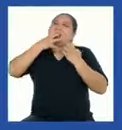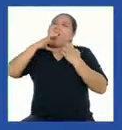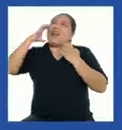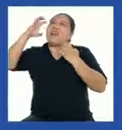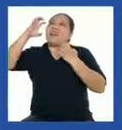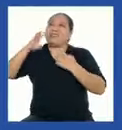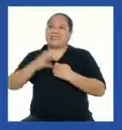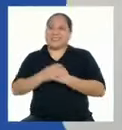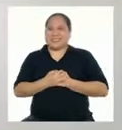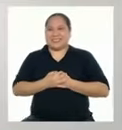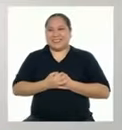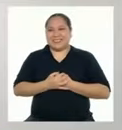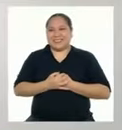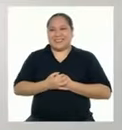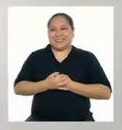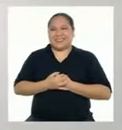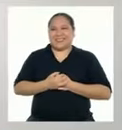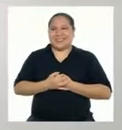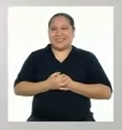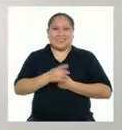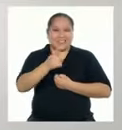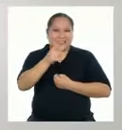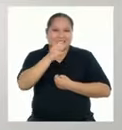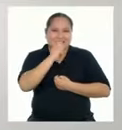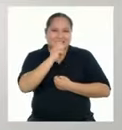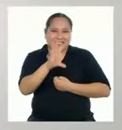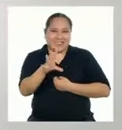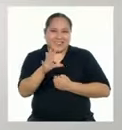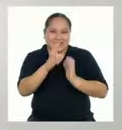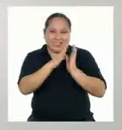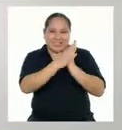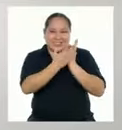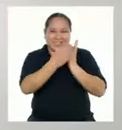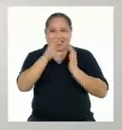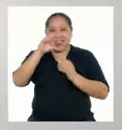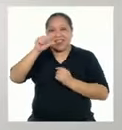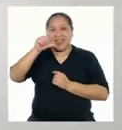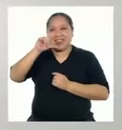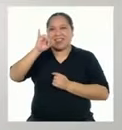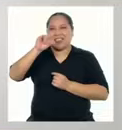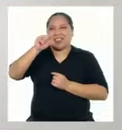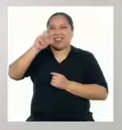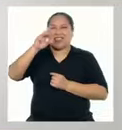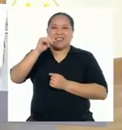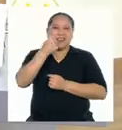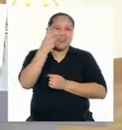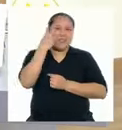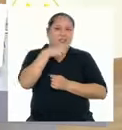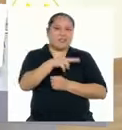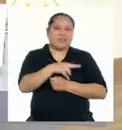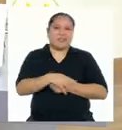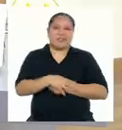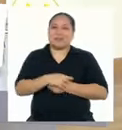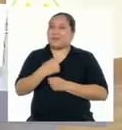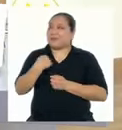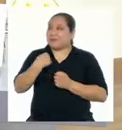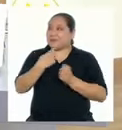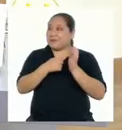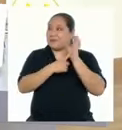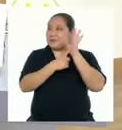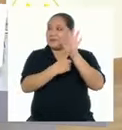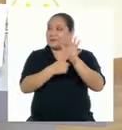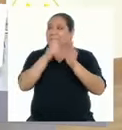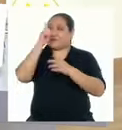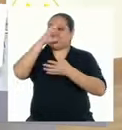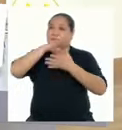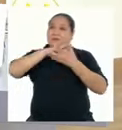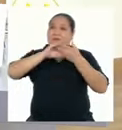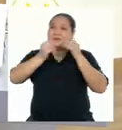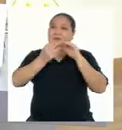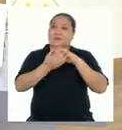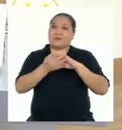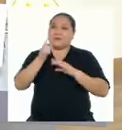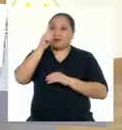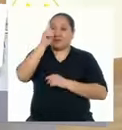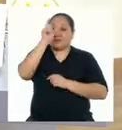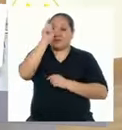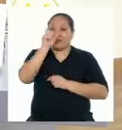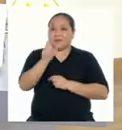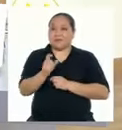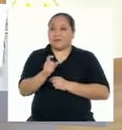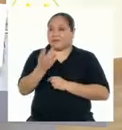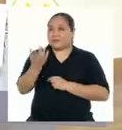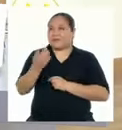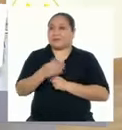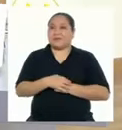calor ¿De qué trata el caligrama Que acabamos de ver? Nos presenta una historia Con un